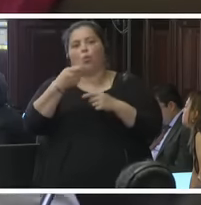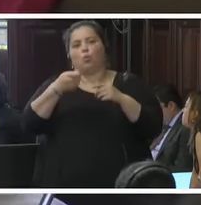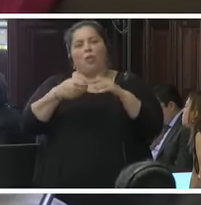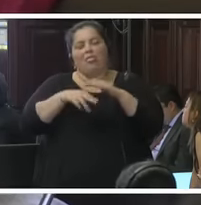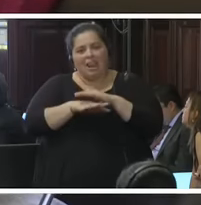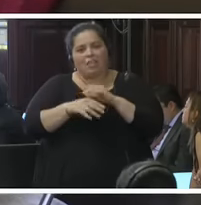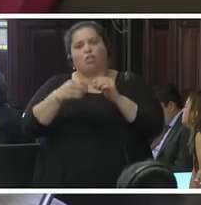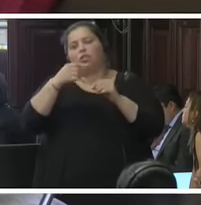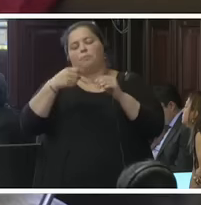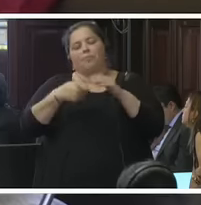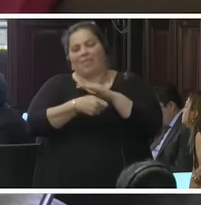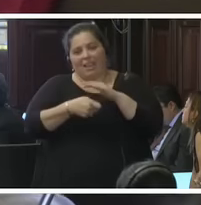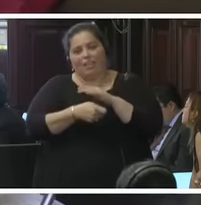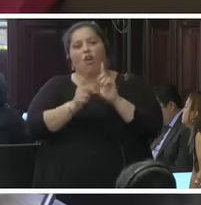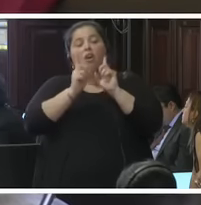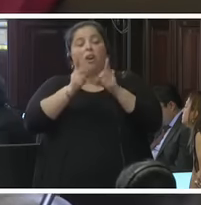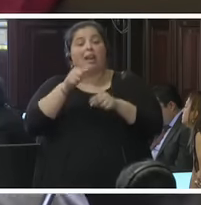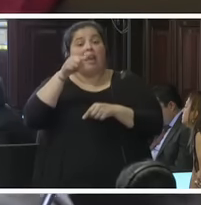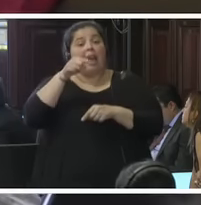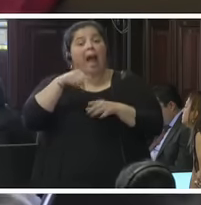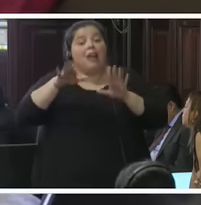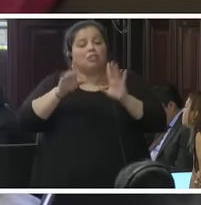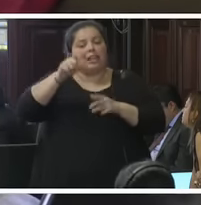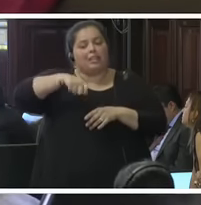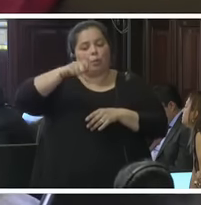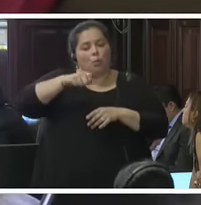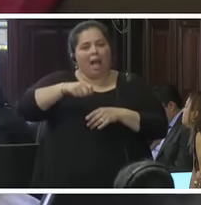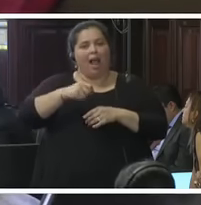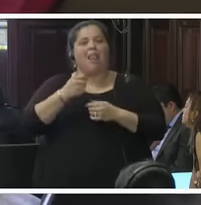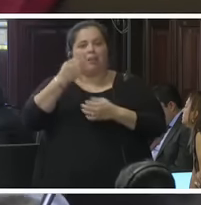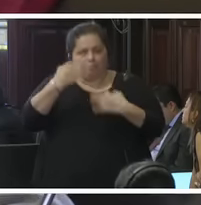esa persona debería estar detenida.